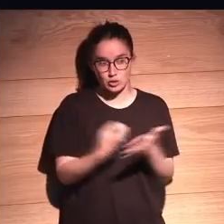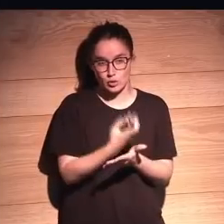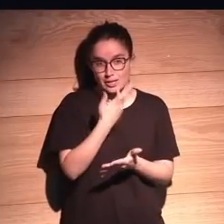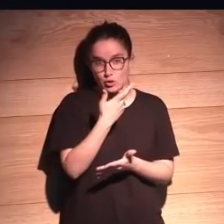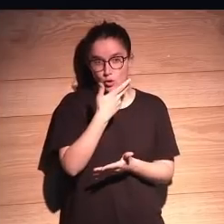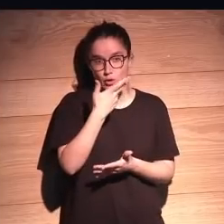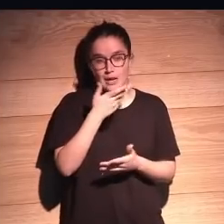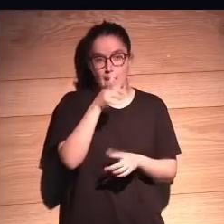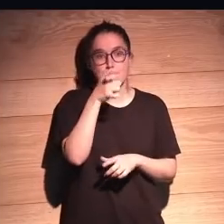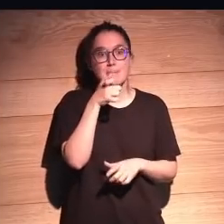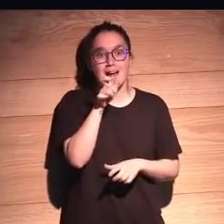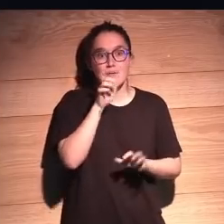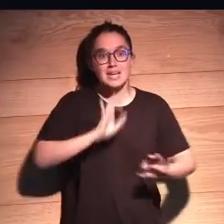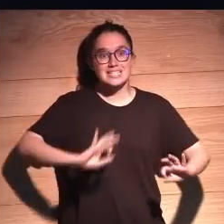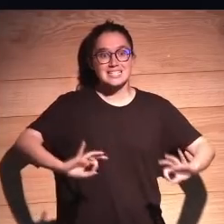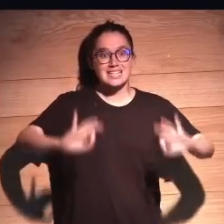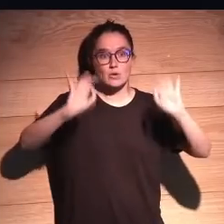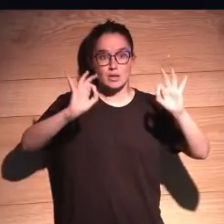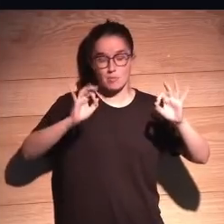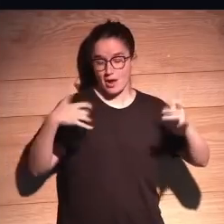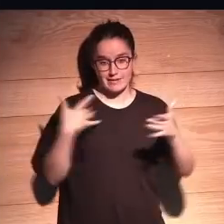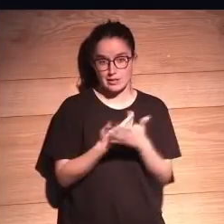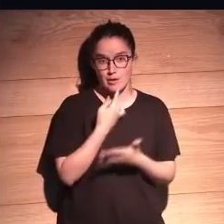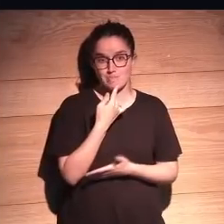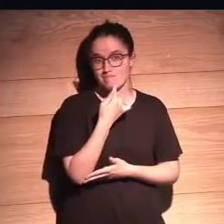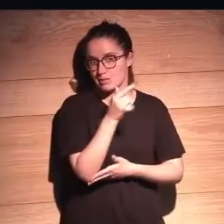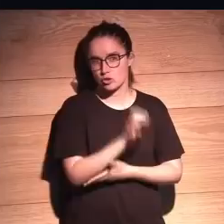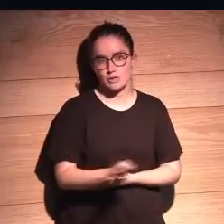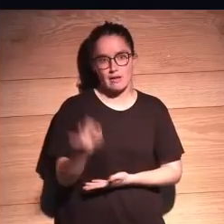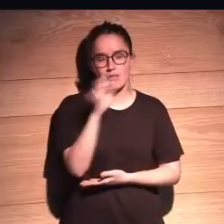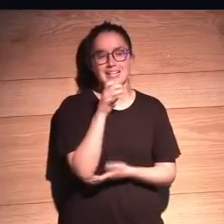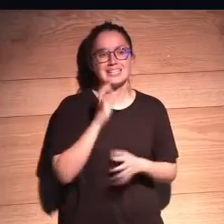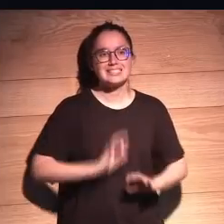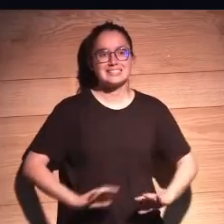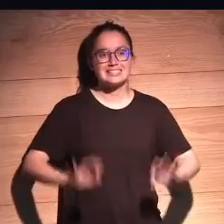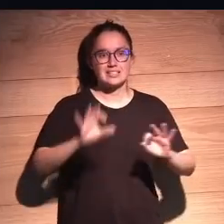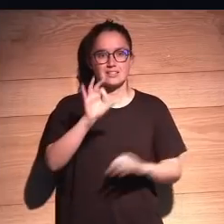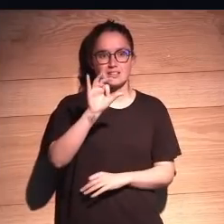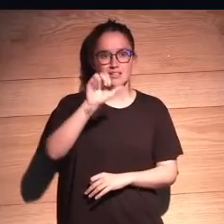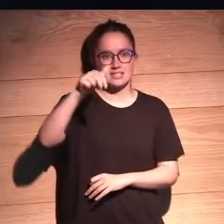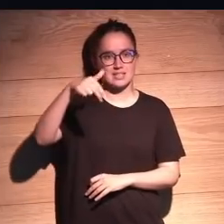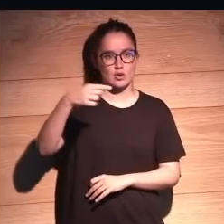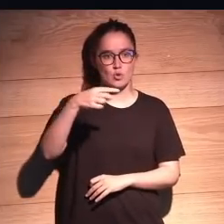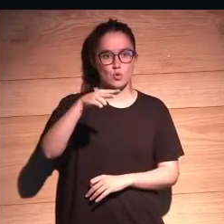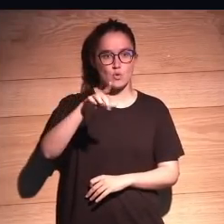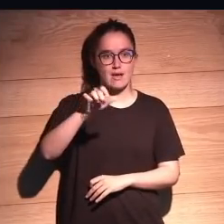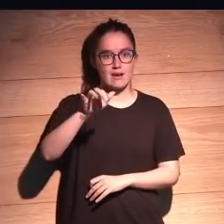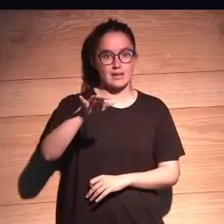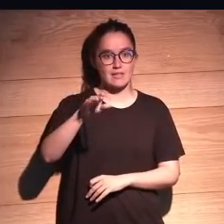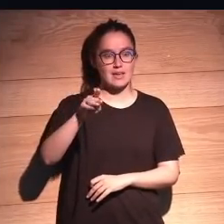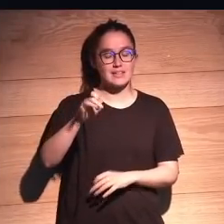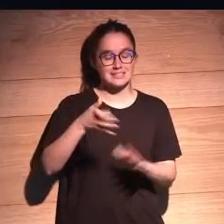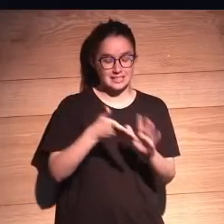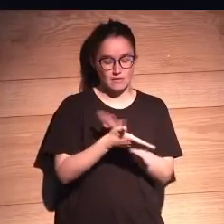conozca la palabra singularidad porque creo que no ha sido mencionada la singularidad es muy atractivo de entender si los humanos